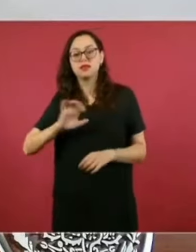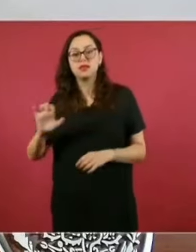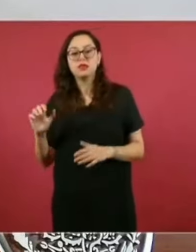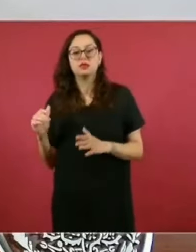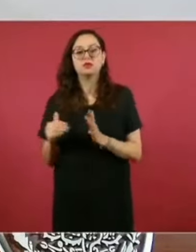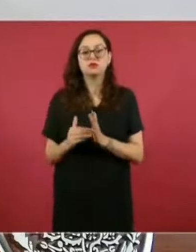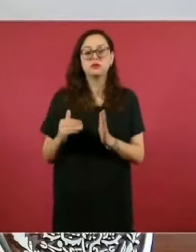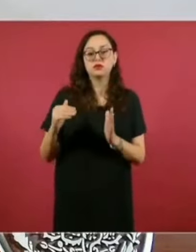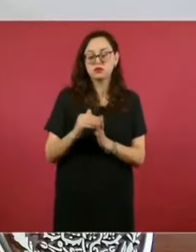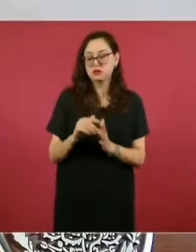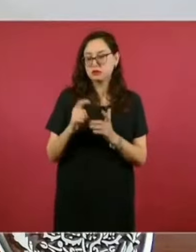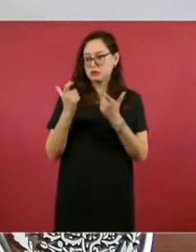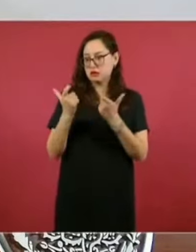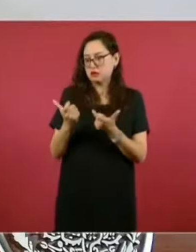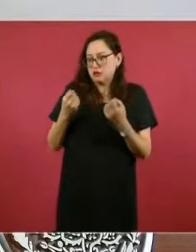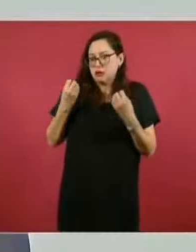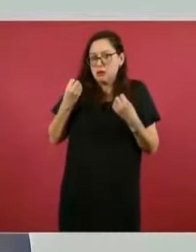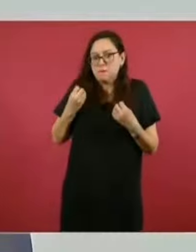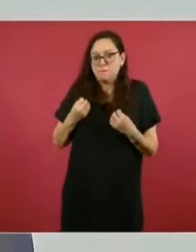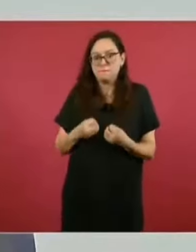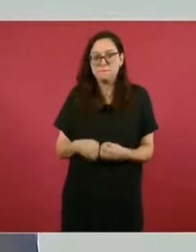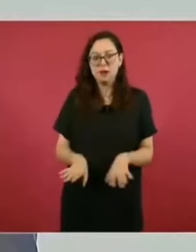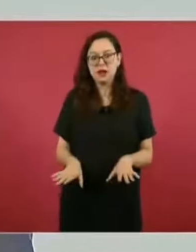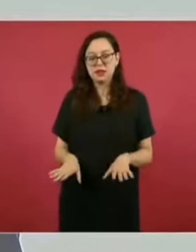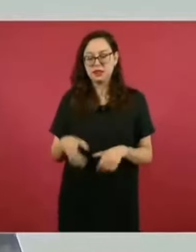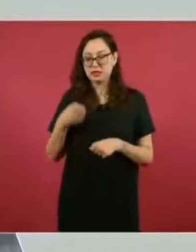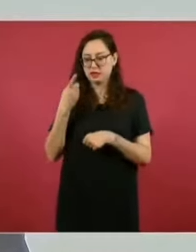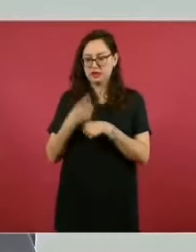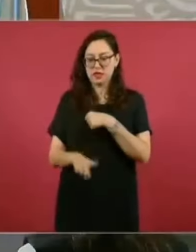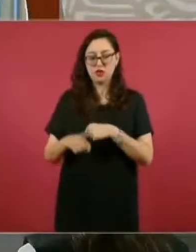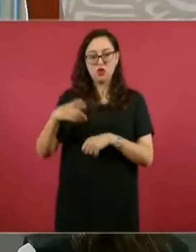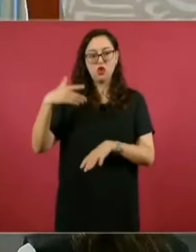posible daño patrimonial observado.